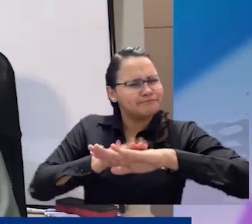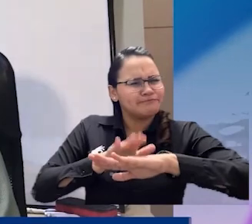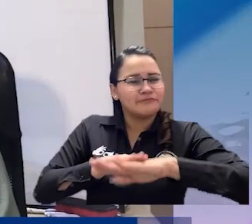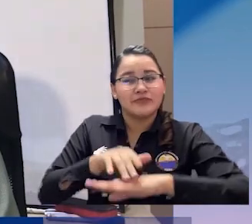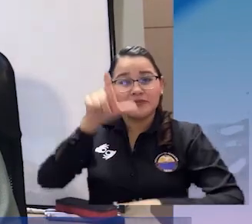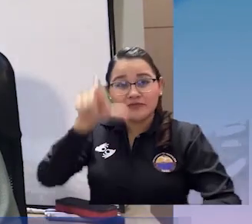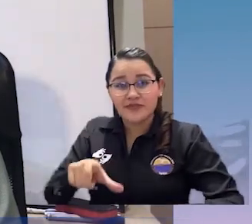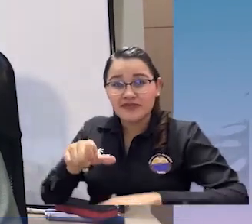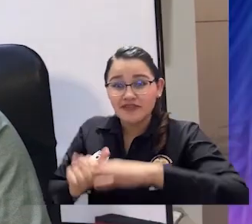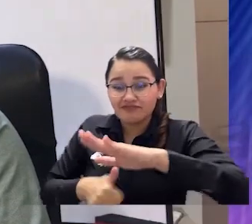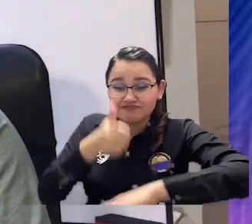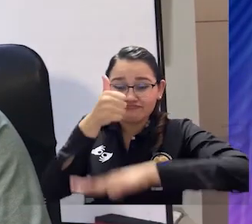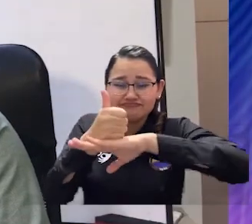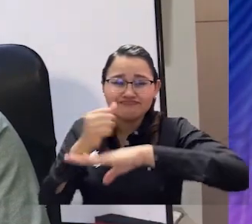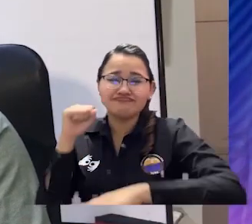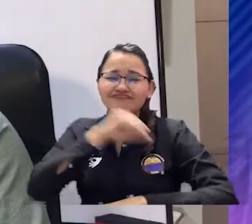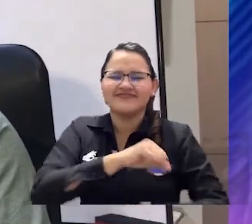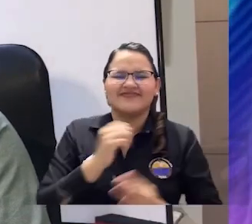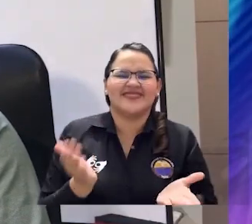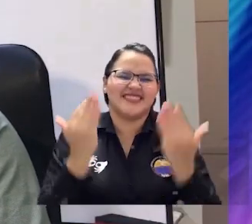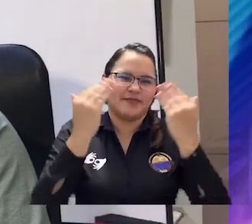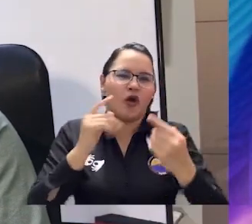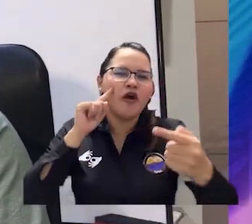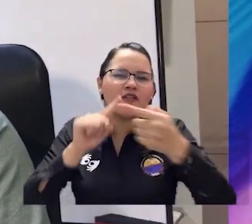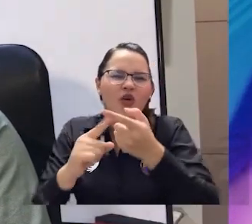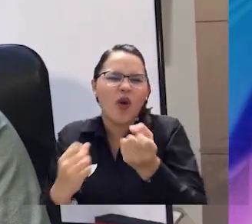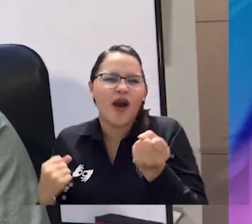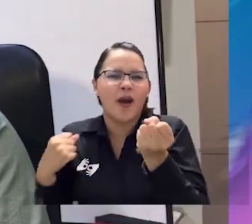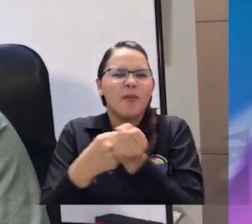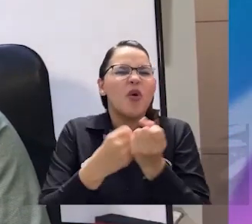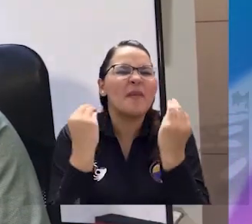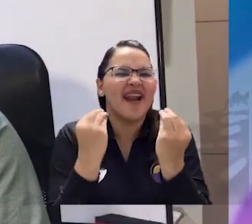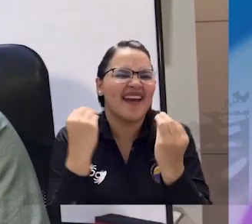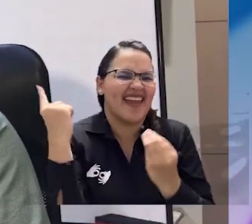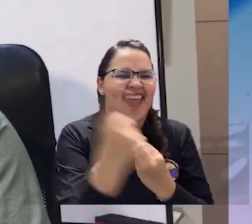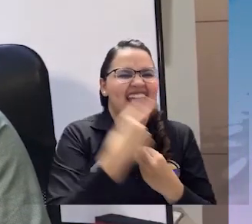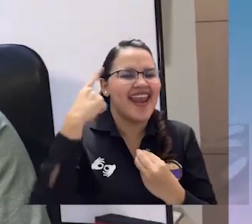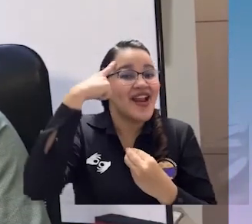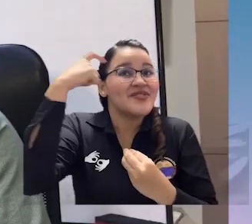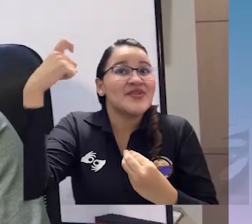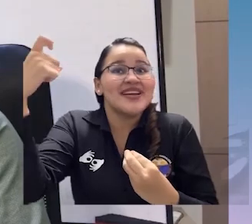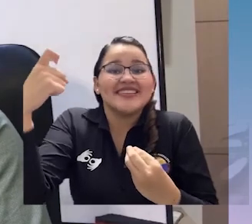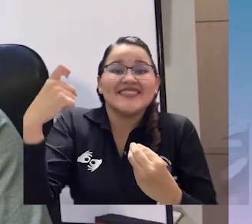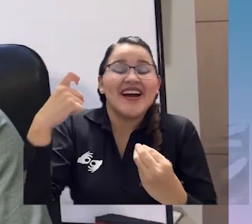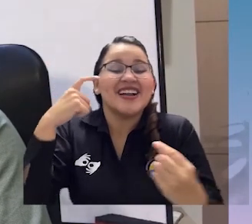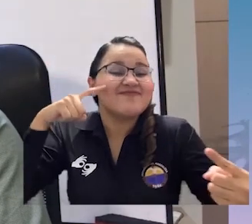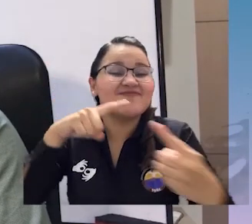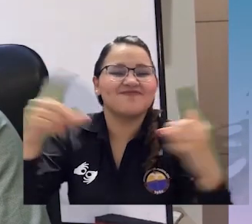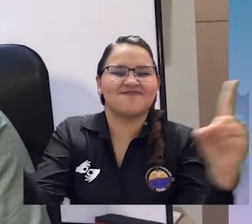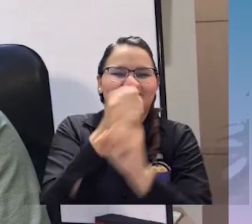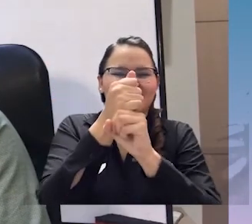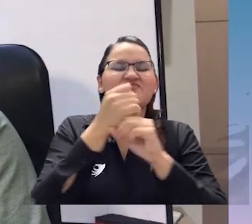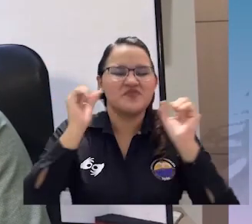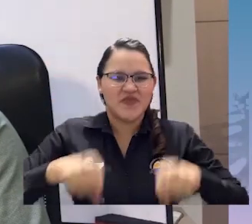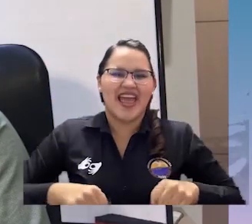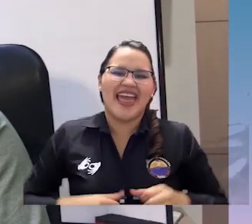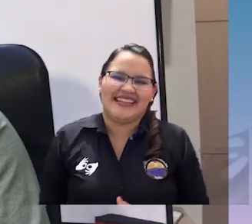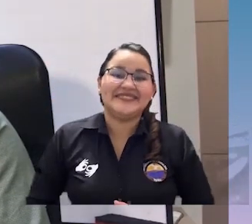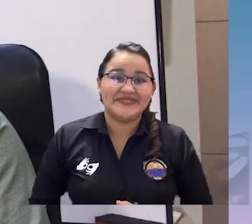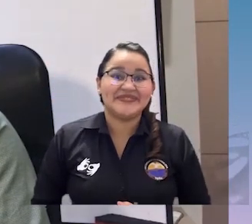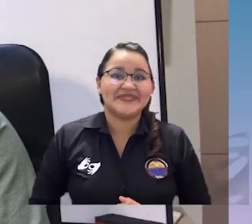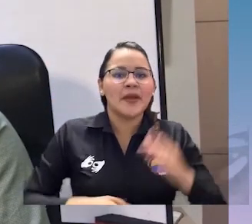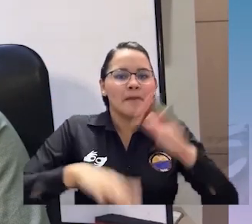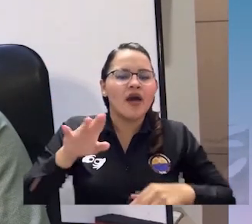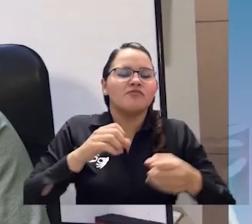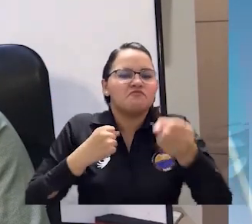transformador de realidades al Estado y a municipios como el Banco, Ariguaní y Ciénaga por sus aportes a la gratuidad de la